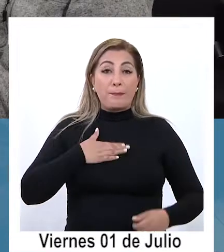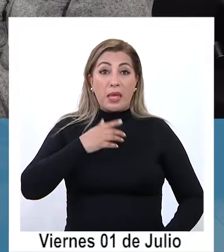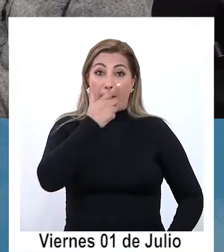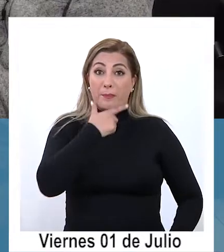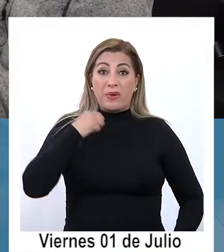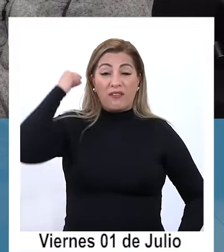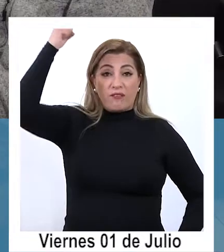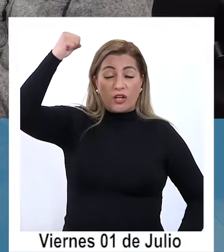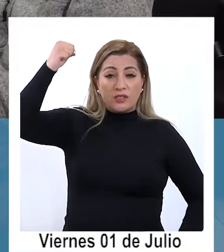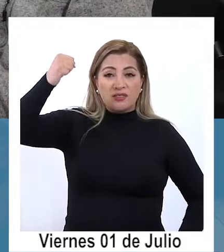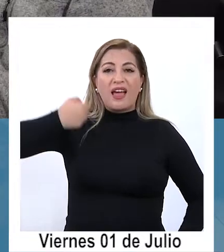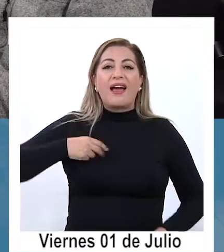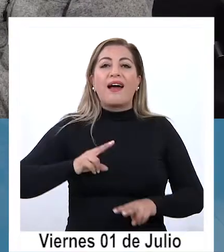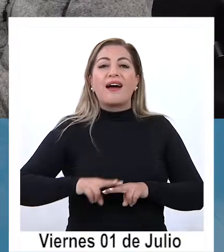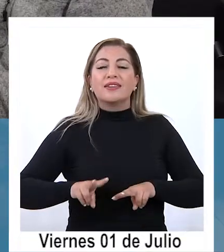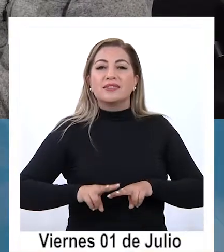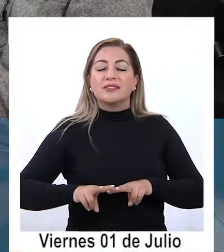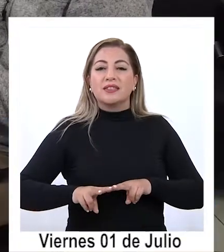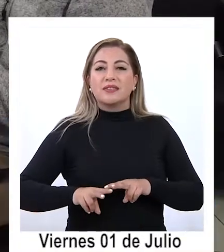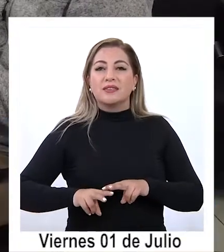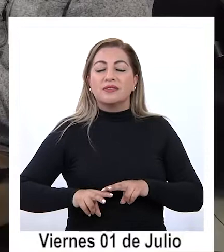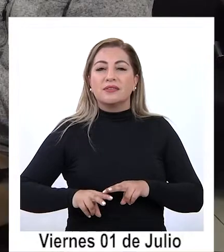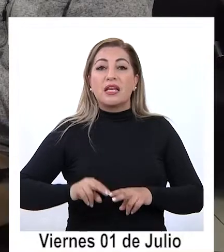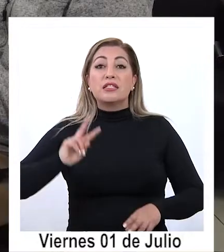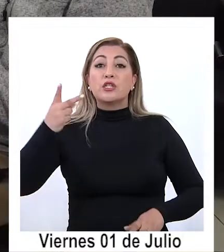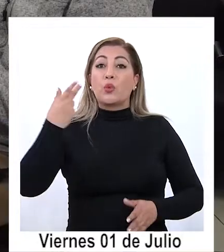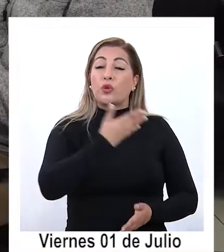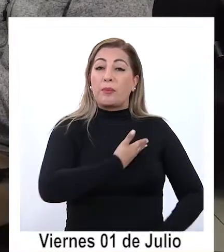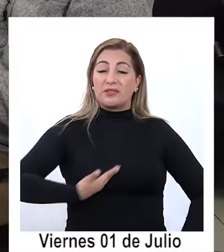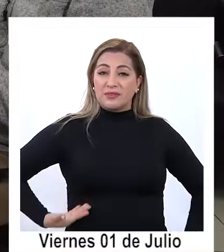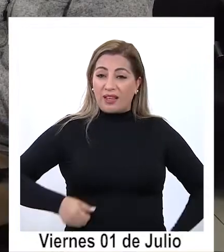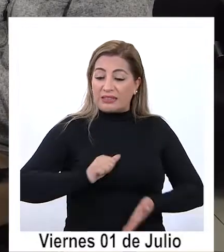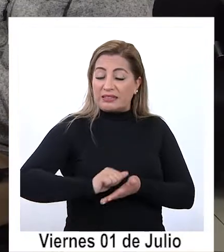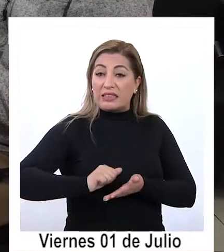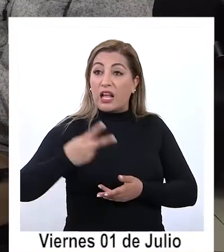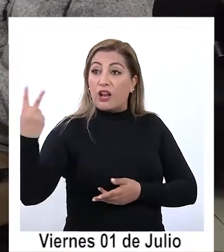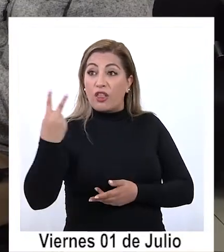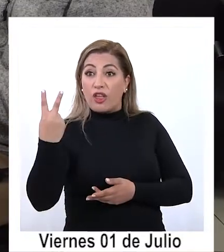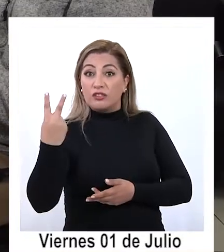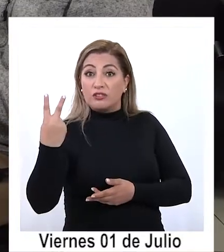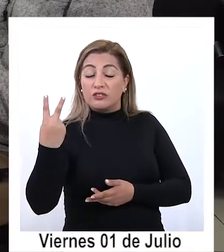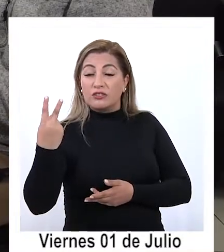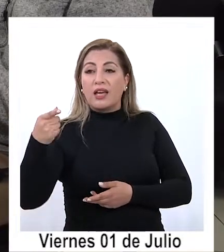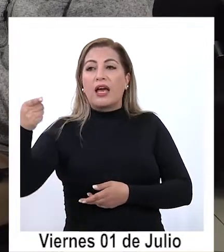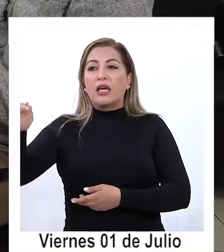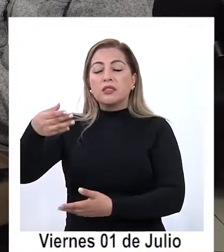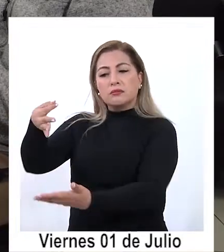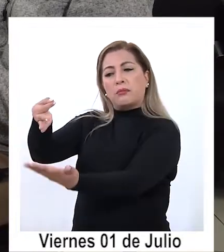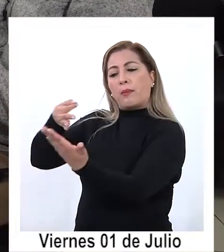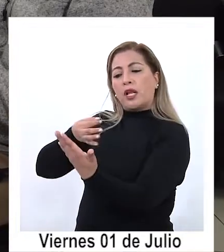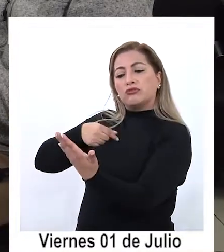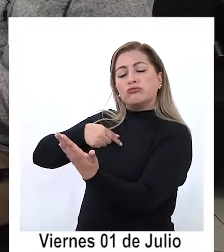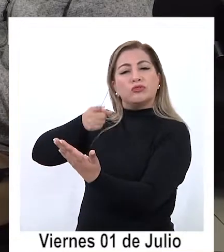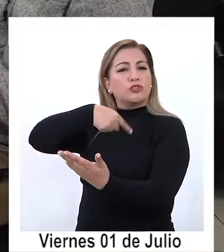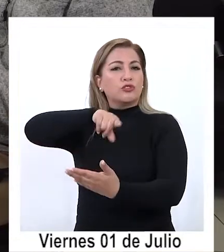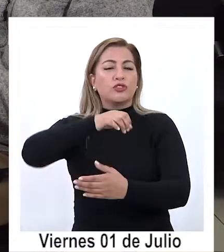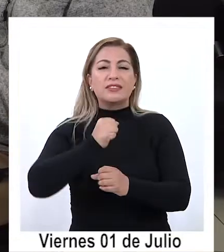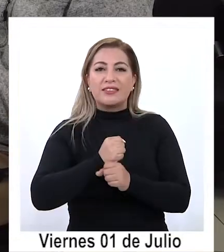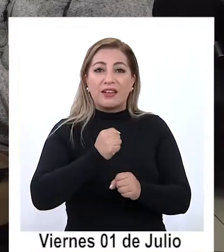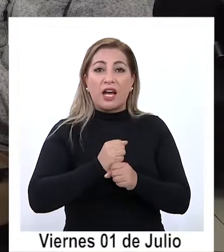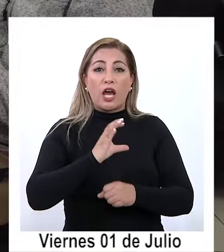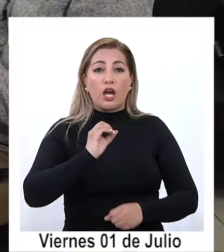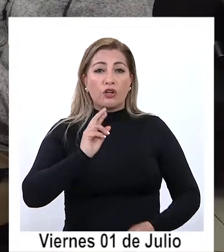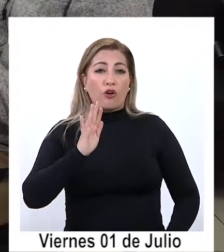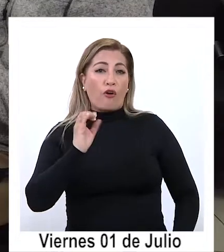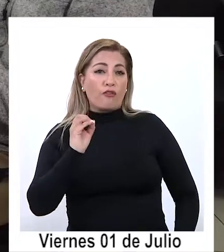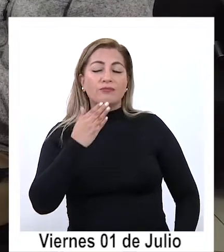presidente las líneas que nos ha dado nuestro vicepresidente y desde ahí vamos a trabajar no solamente de la Corfo